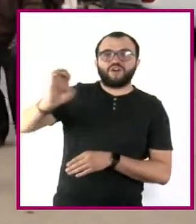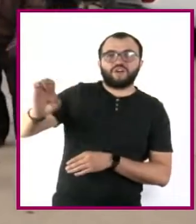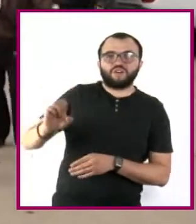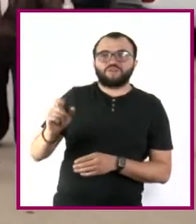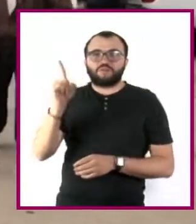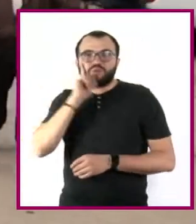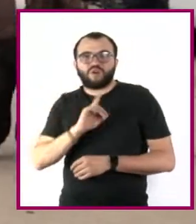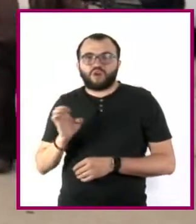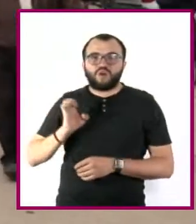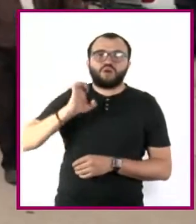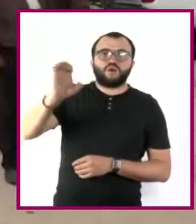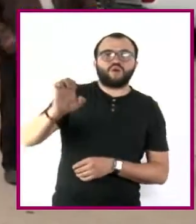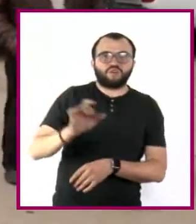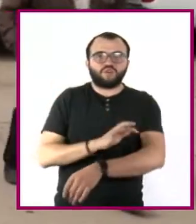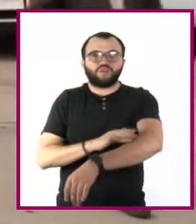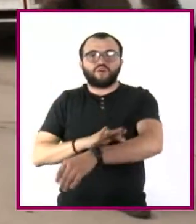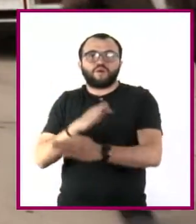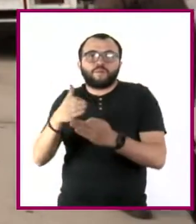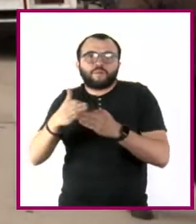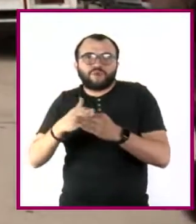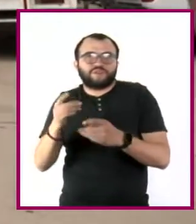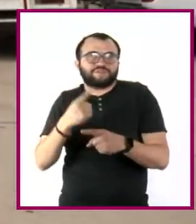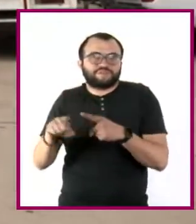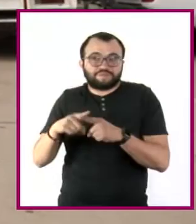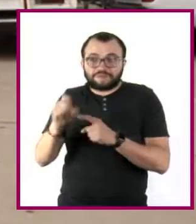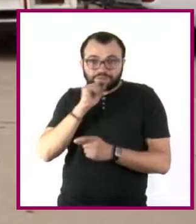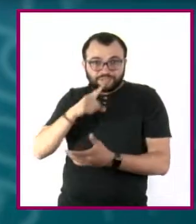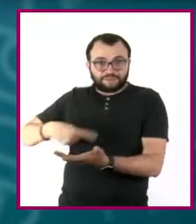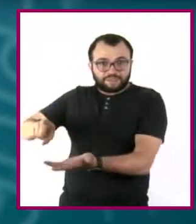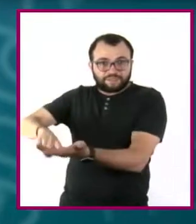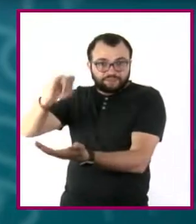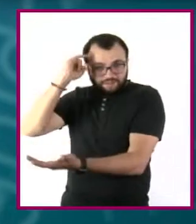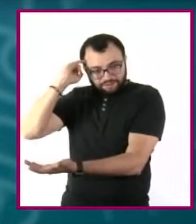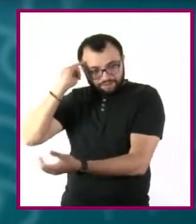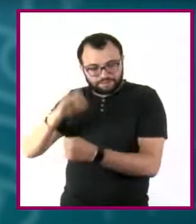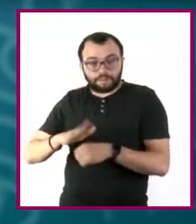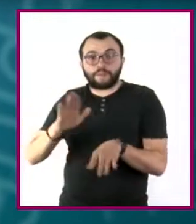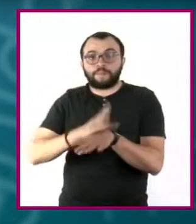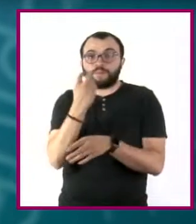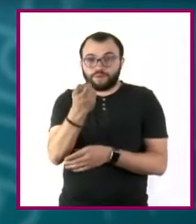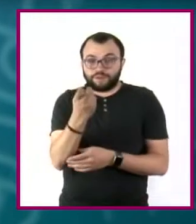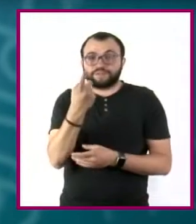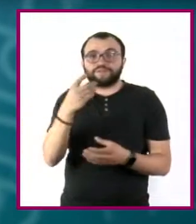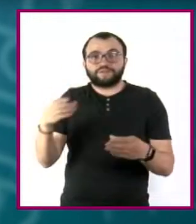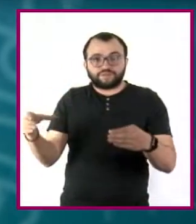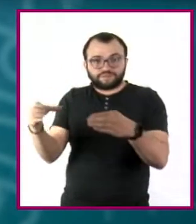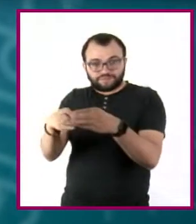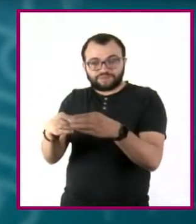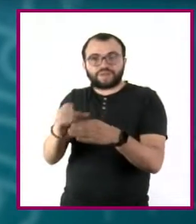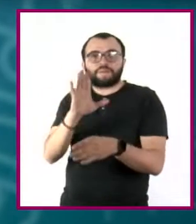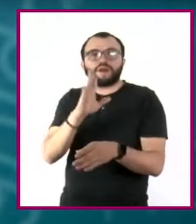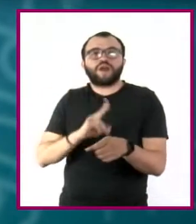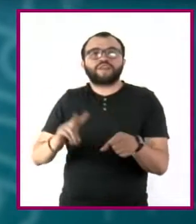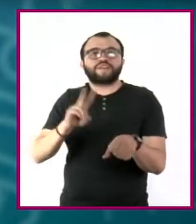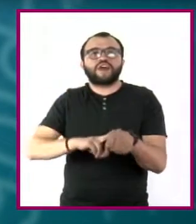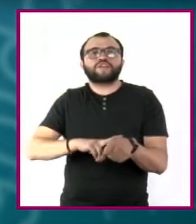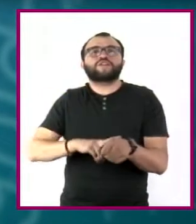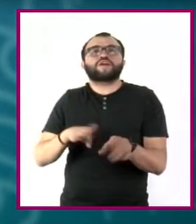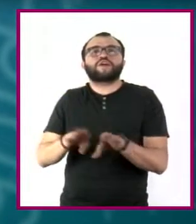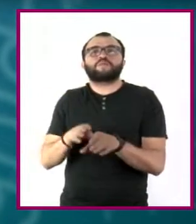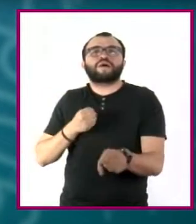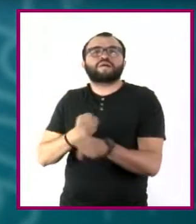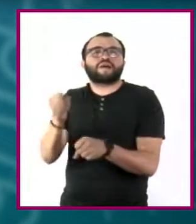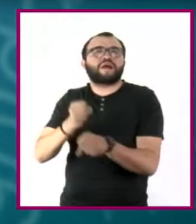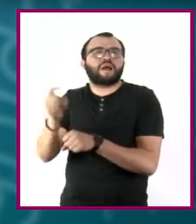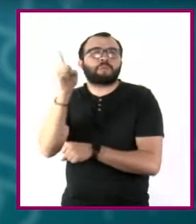género basadas en la dominación simbólica producto de los usos y costumbres. Por eso, en las comunidades se naturaliza la violencia de género,